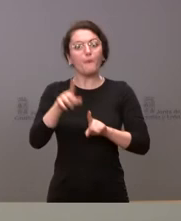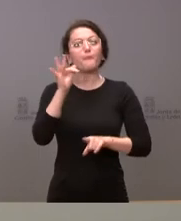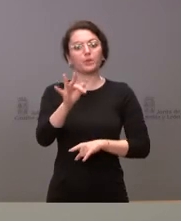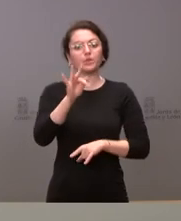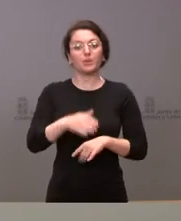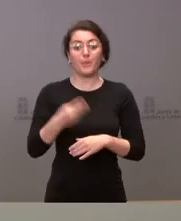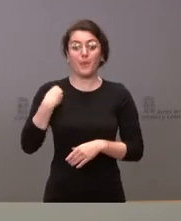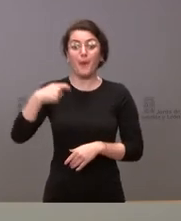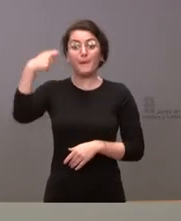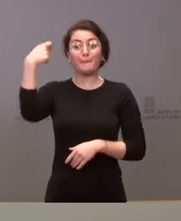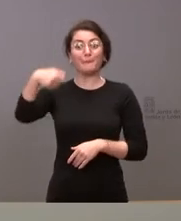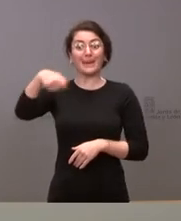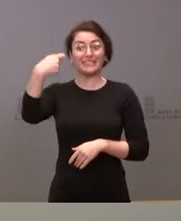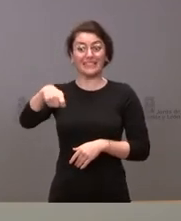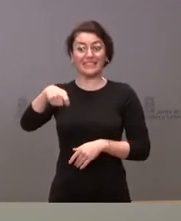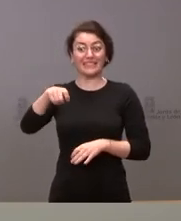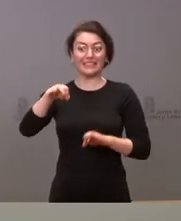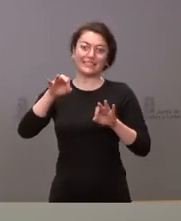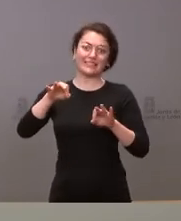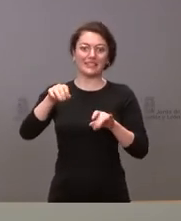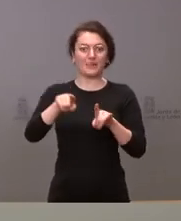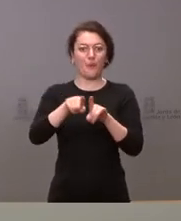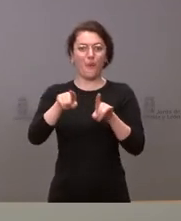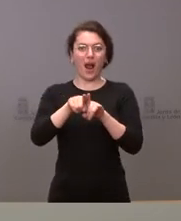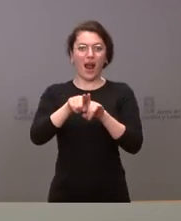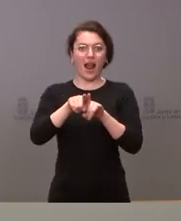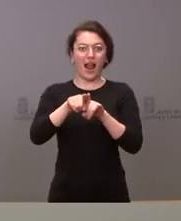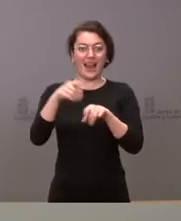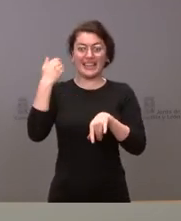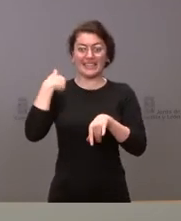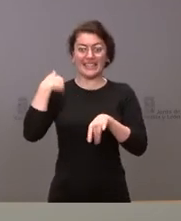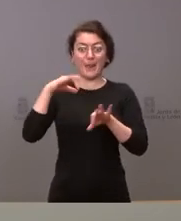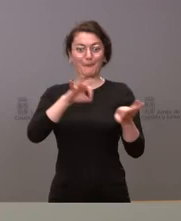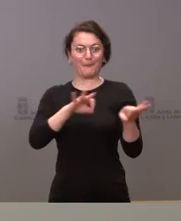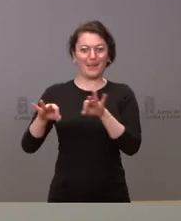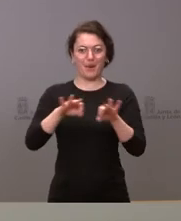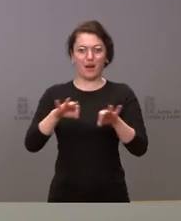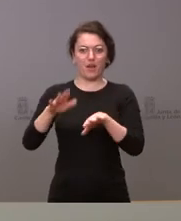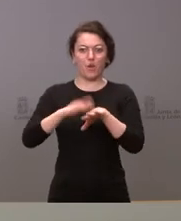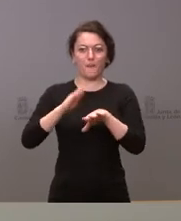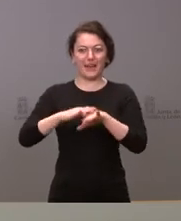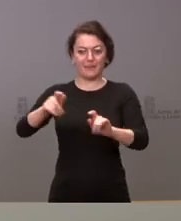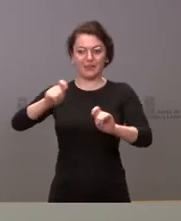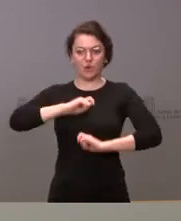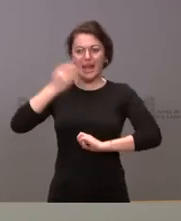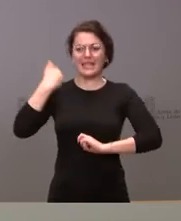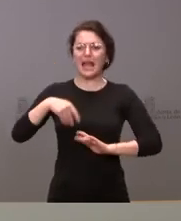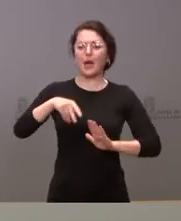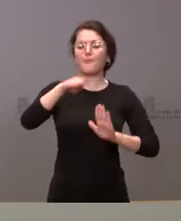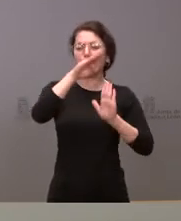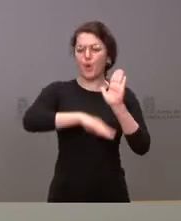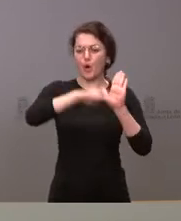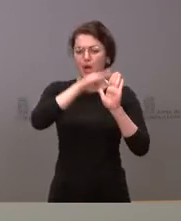candidato a la investidura está preparado ya para esa investidura. Tiene el programa de investidura elaborado. Su